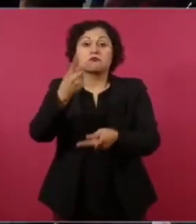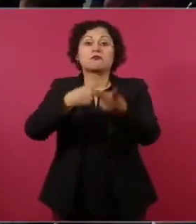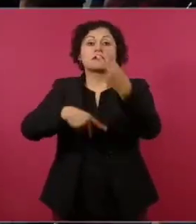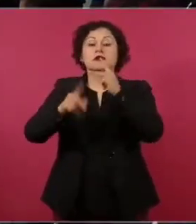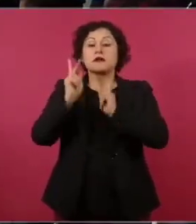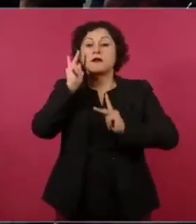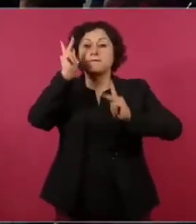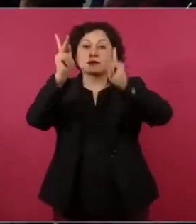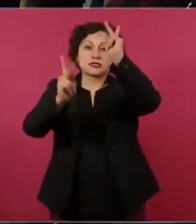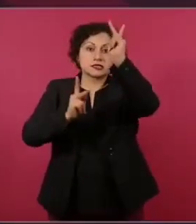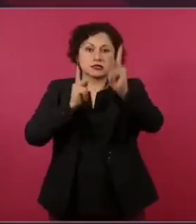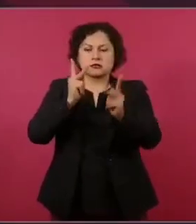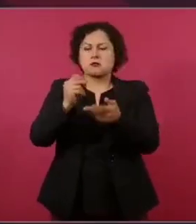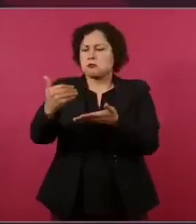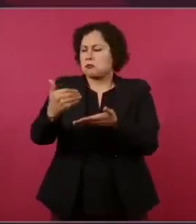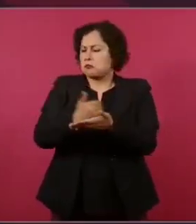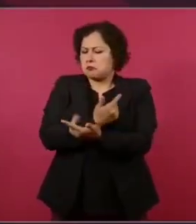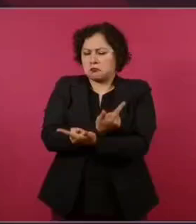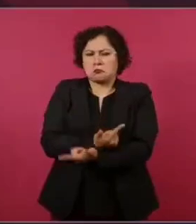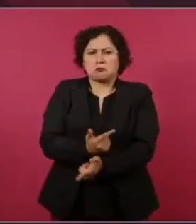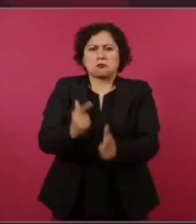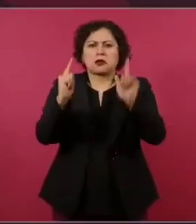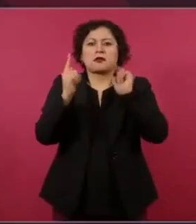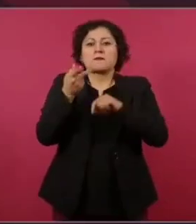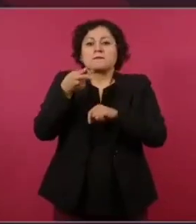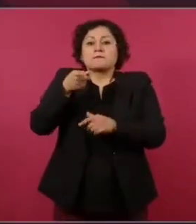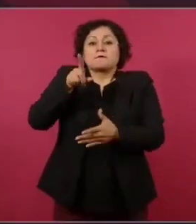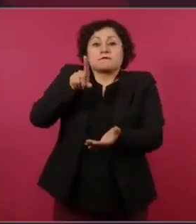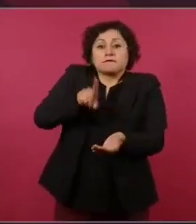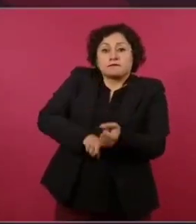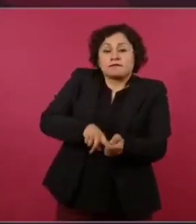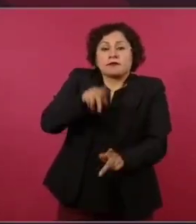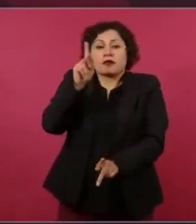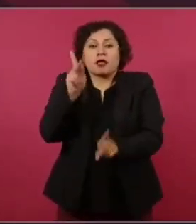no se va a hablar de política.